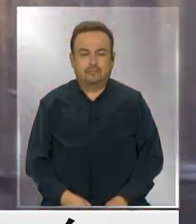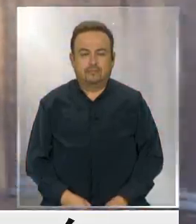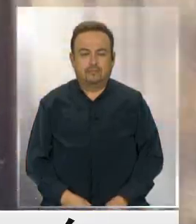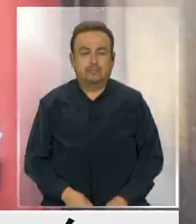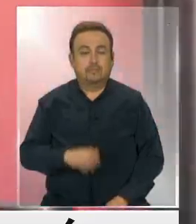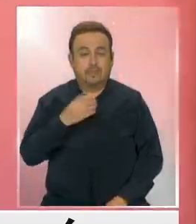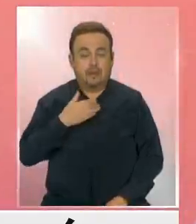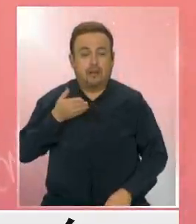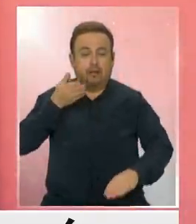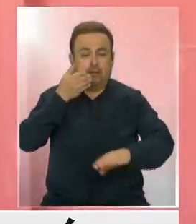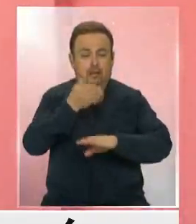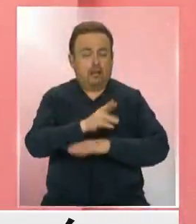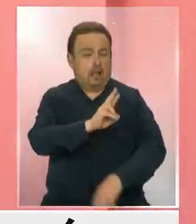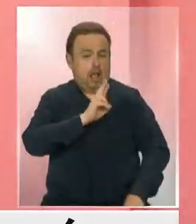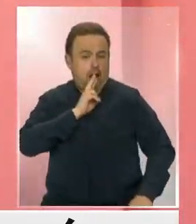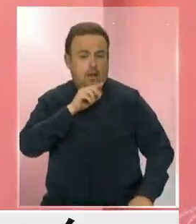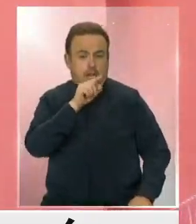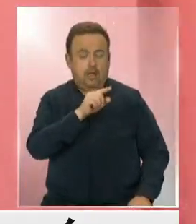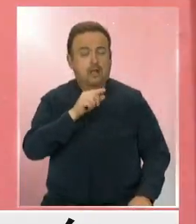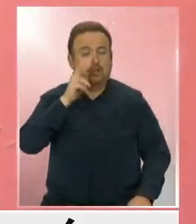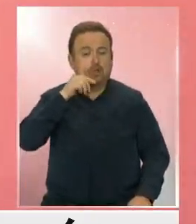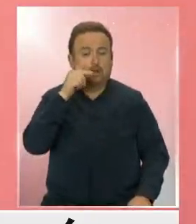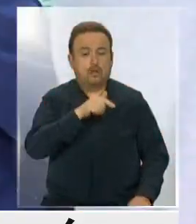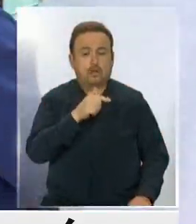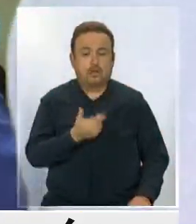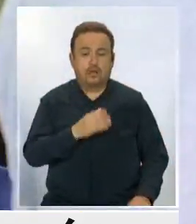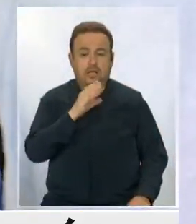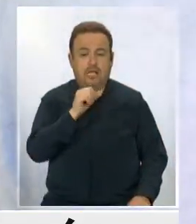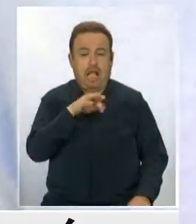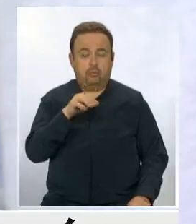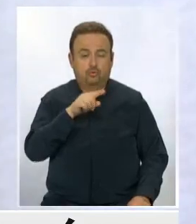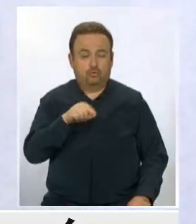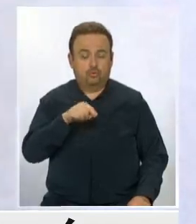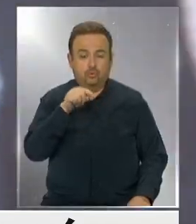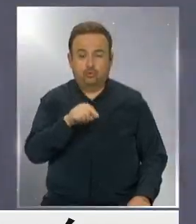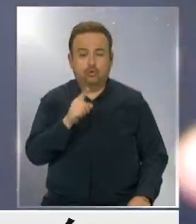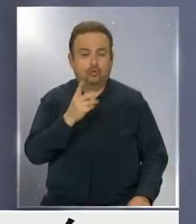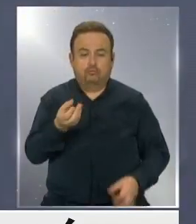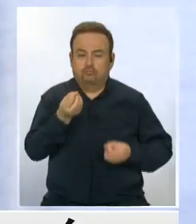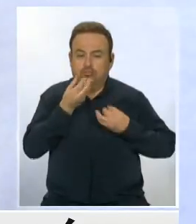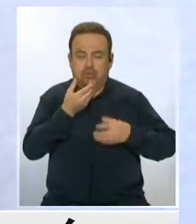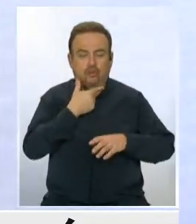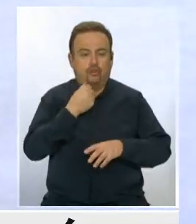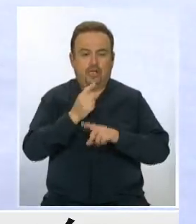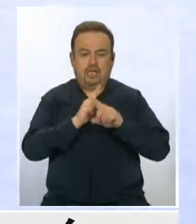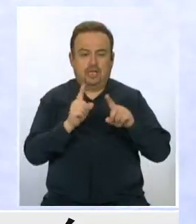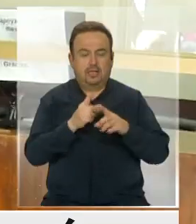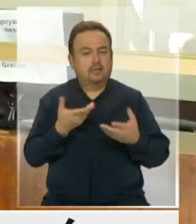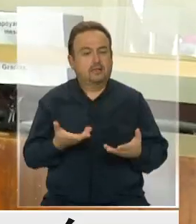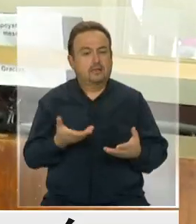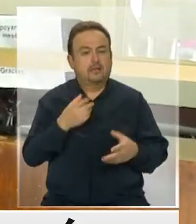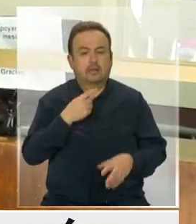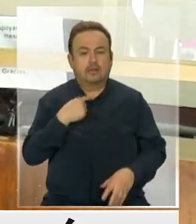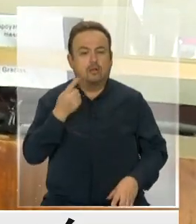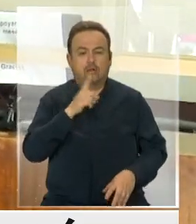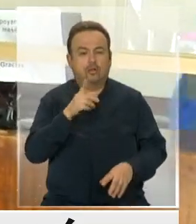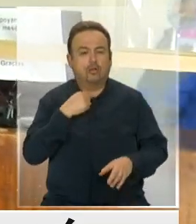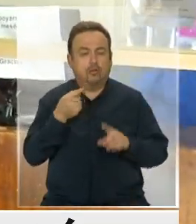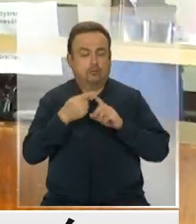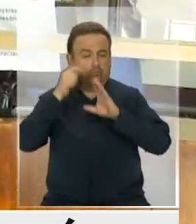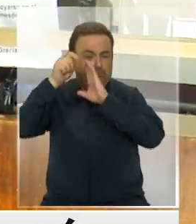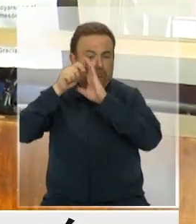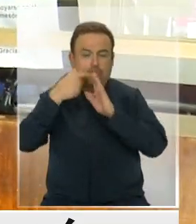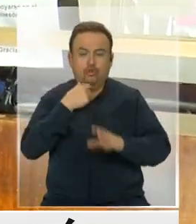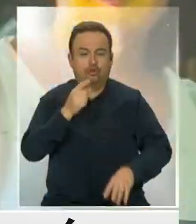Fuimos en busca de respuestas. El notario Eugenio Alfonso Camus Mesa no quiso dar declaraciones. Se rehusó a participar de este